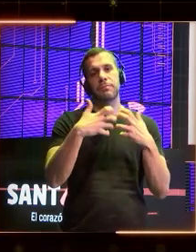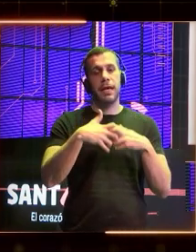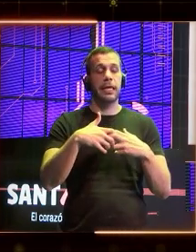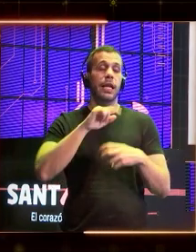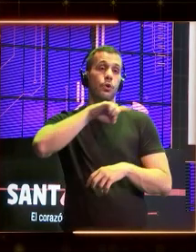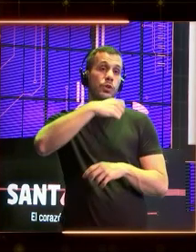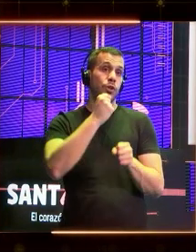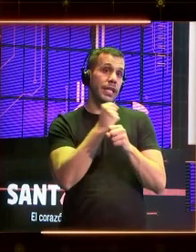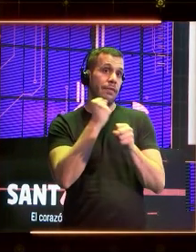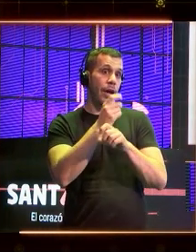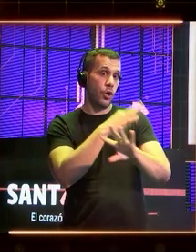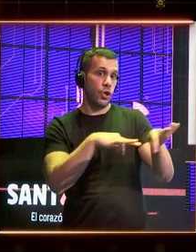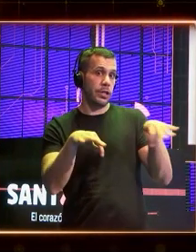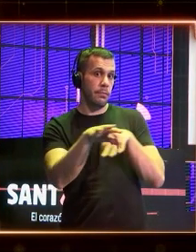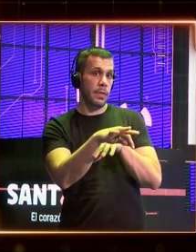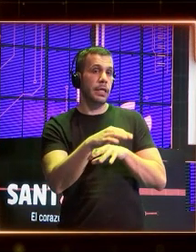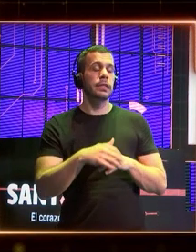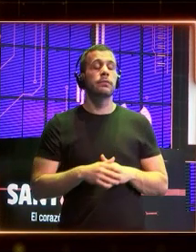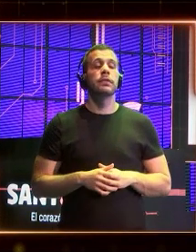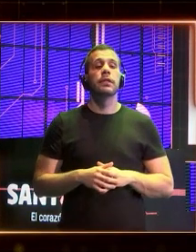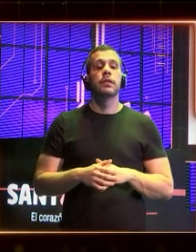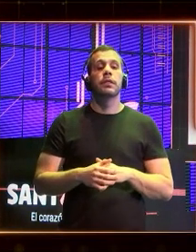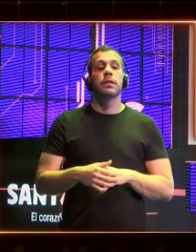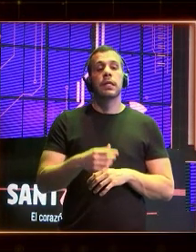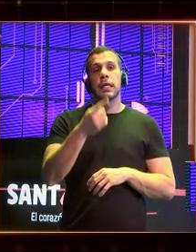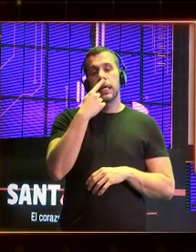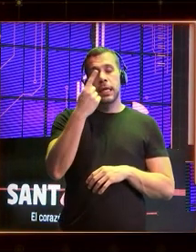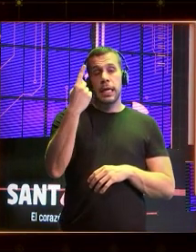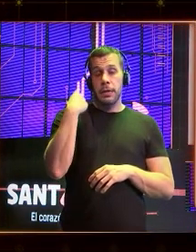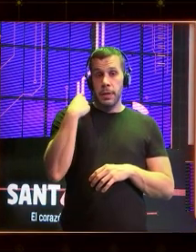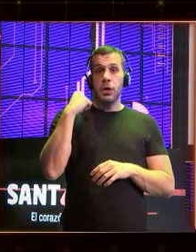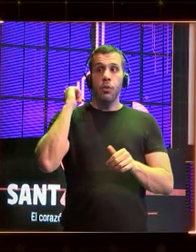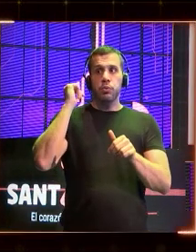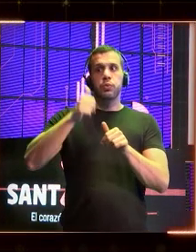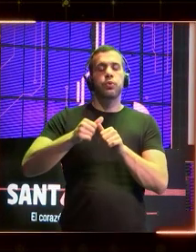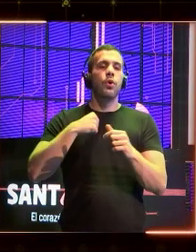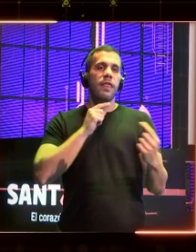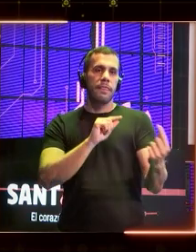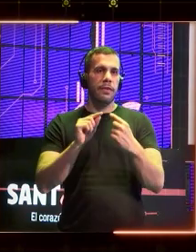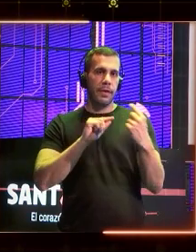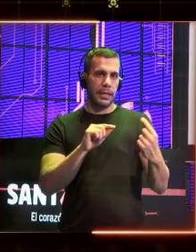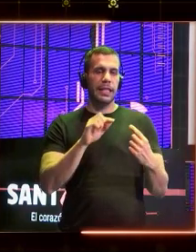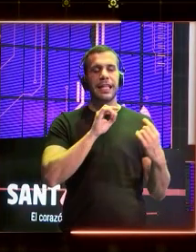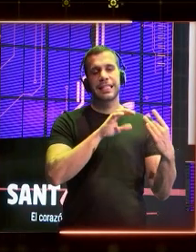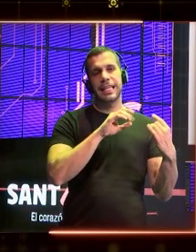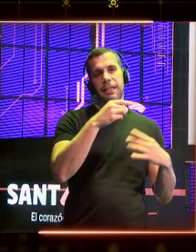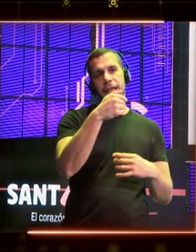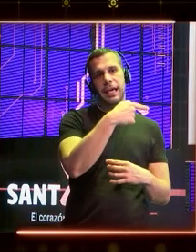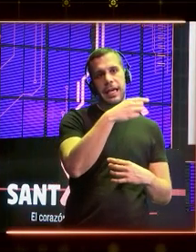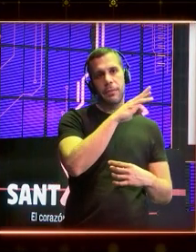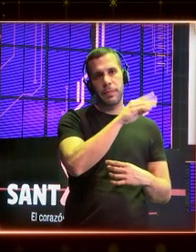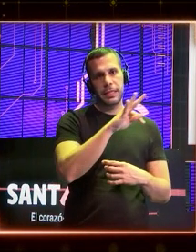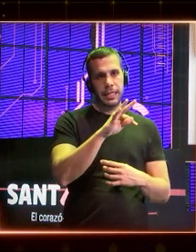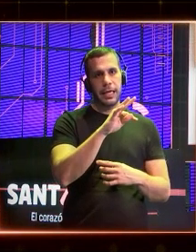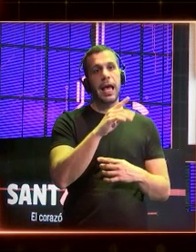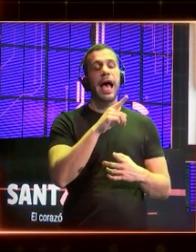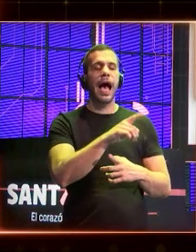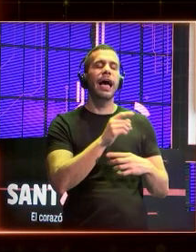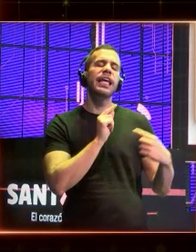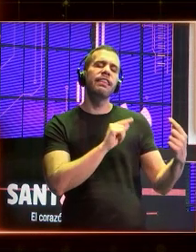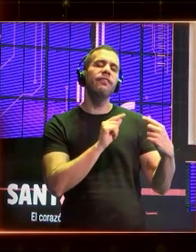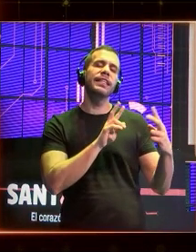reemplacen. Y fijaros que en el debate del último año, precisamente desde que nace ChatGPT, mucho del debate de la industria es alrededor de los riesgos.